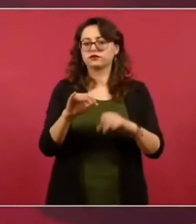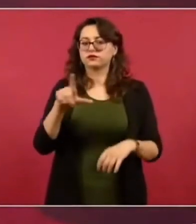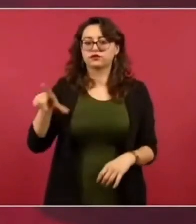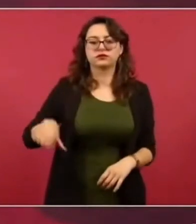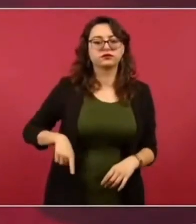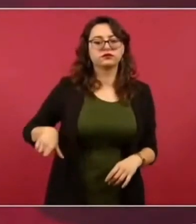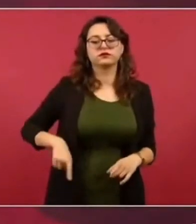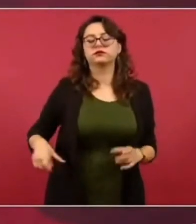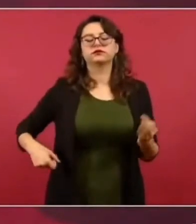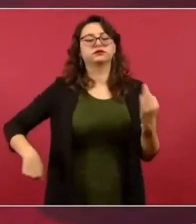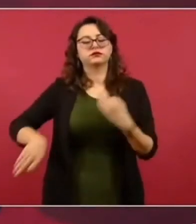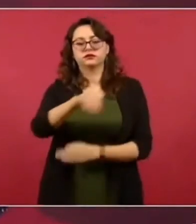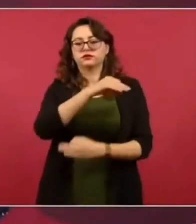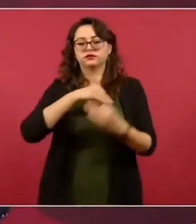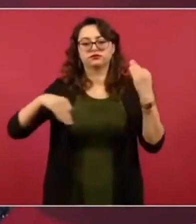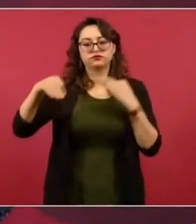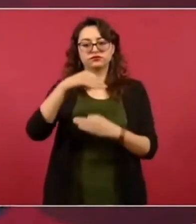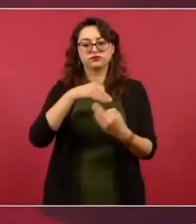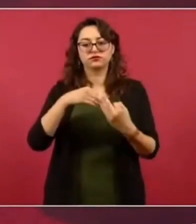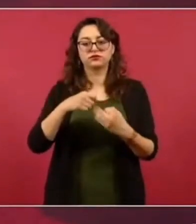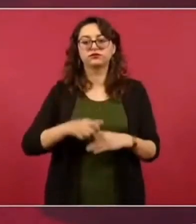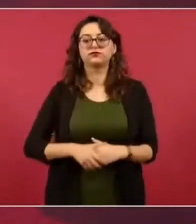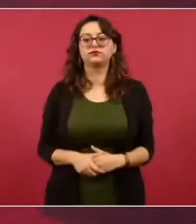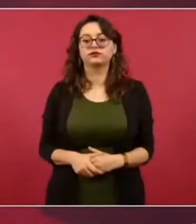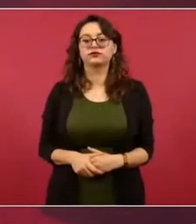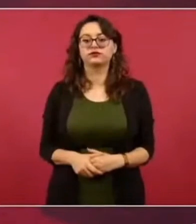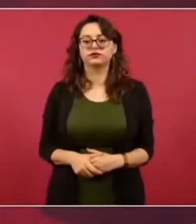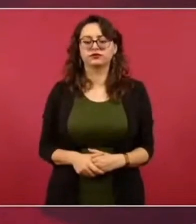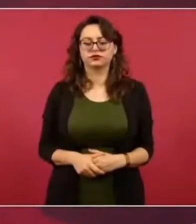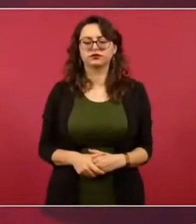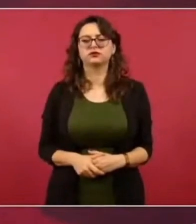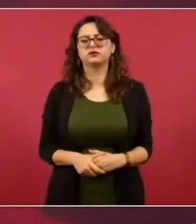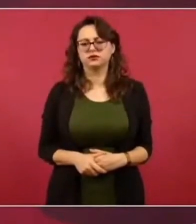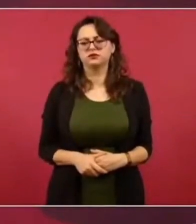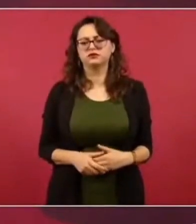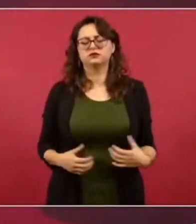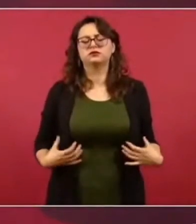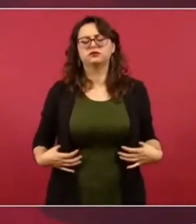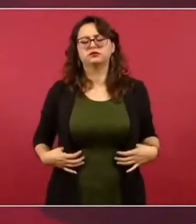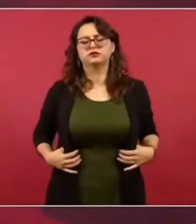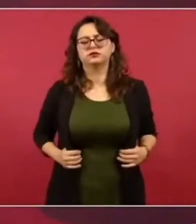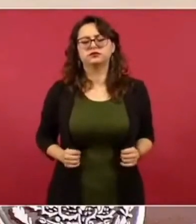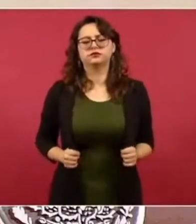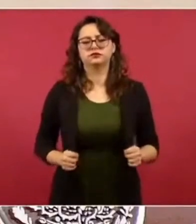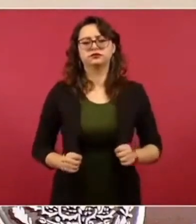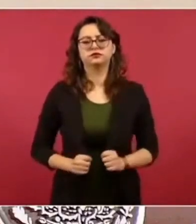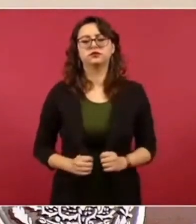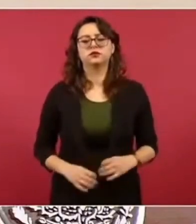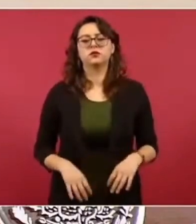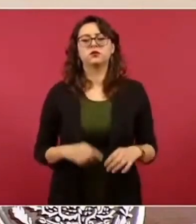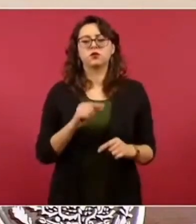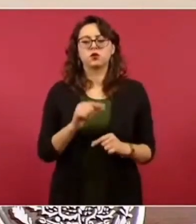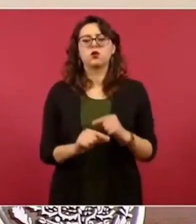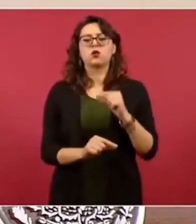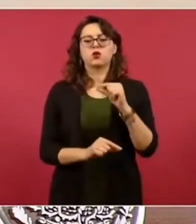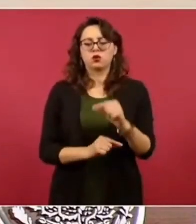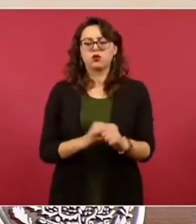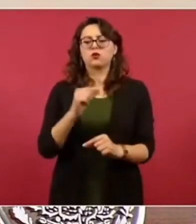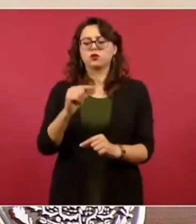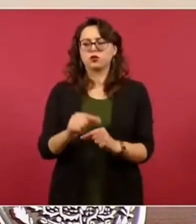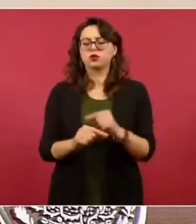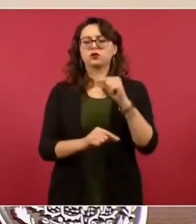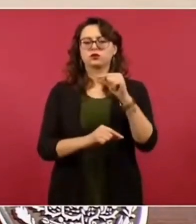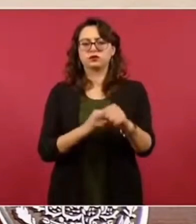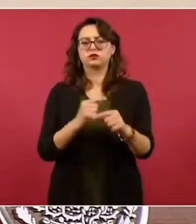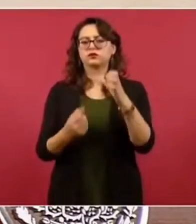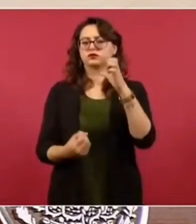se requiera. Se empezó con la formación de estos